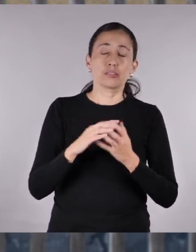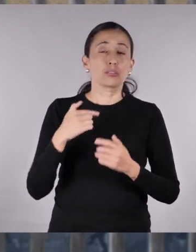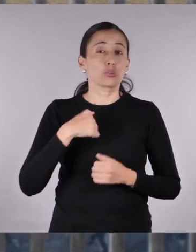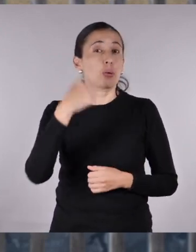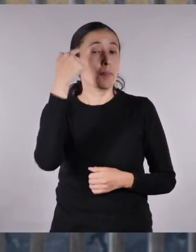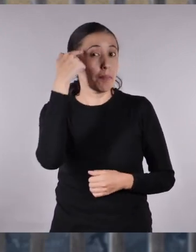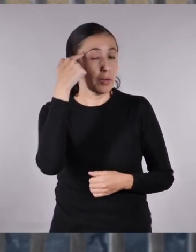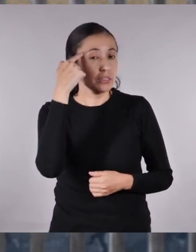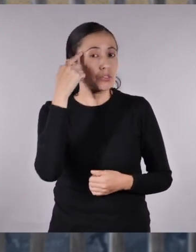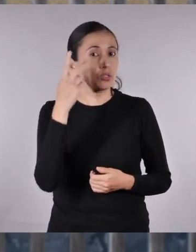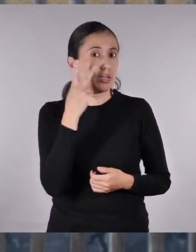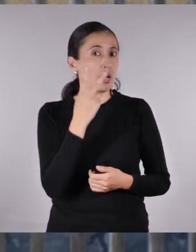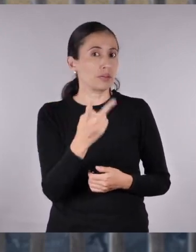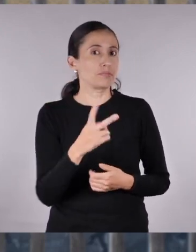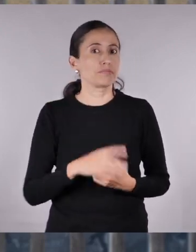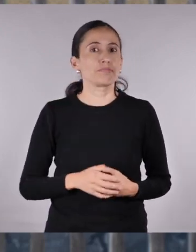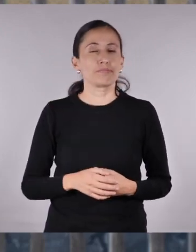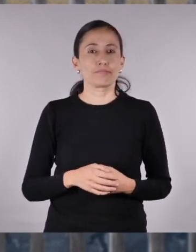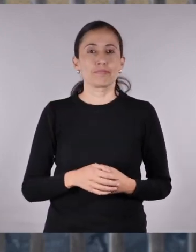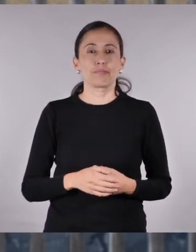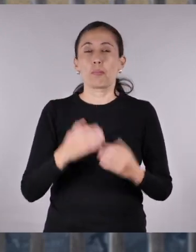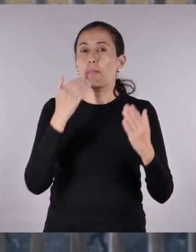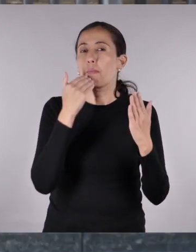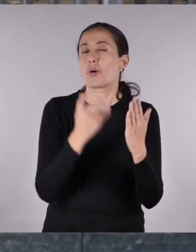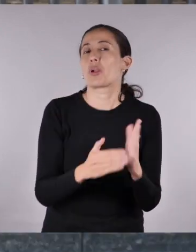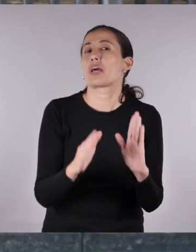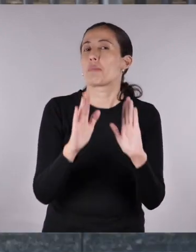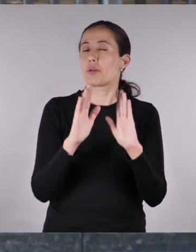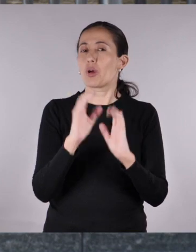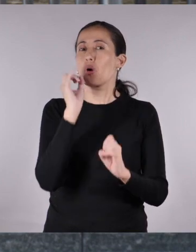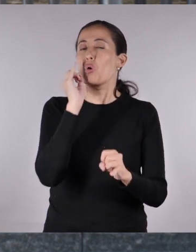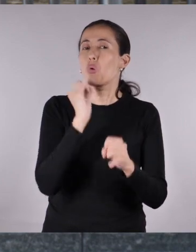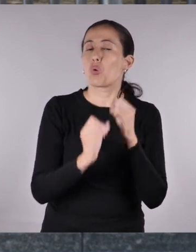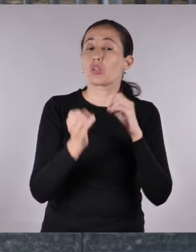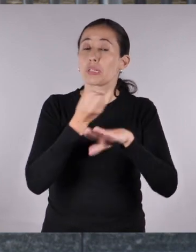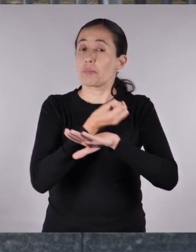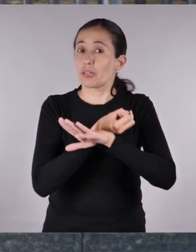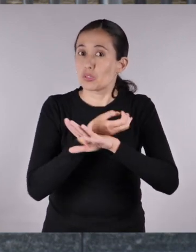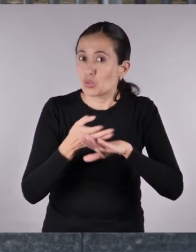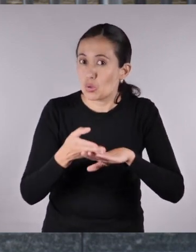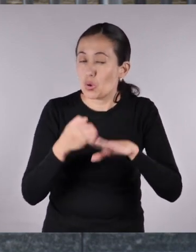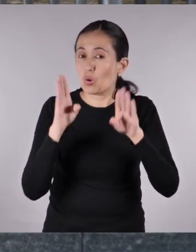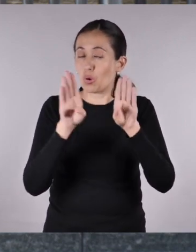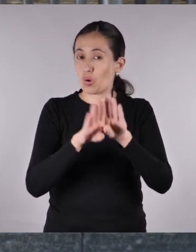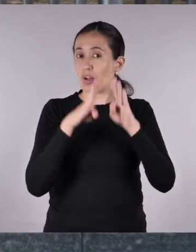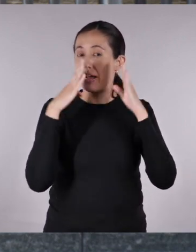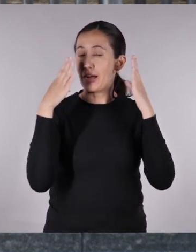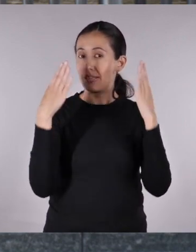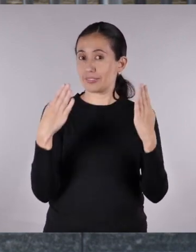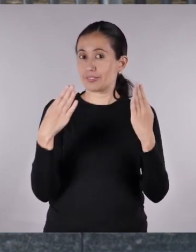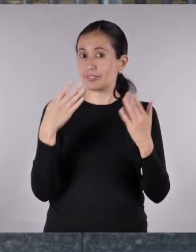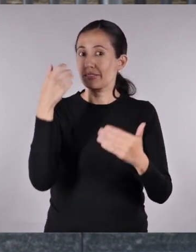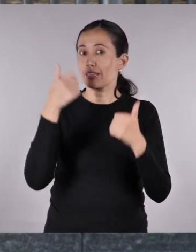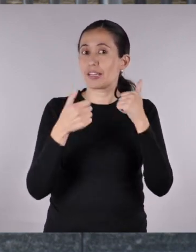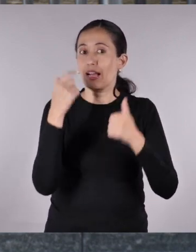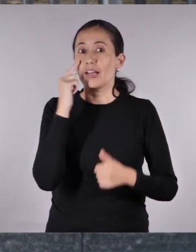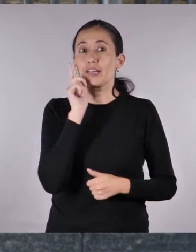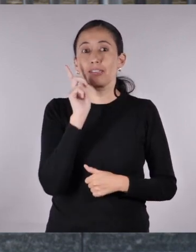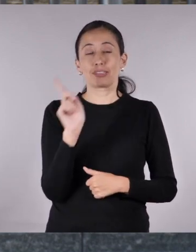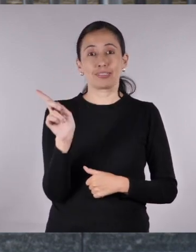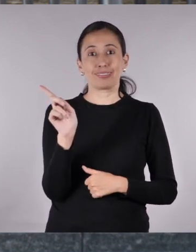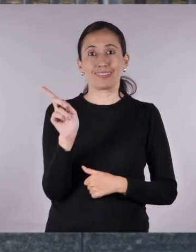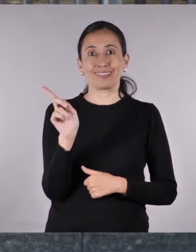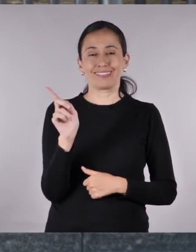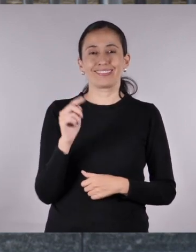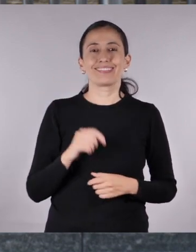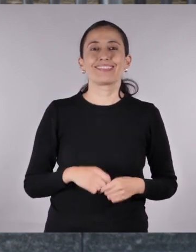argumentos y yo creo que estamos empezando a verlos. Y mi última recomendación de hoy, mis queridos amigos y amigas,